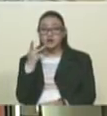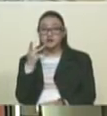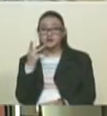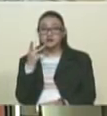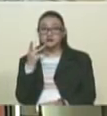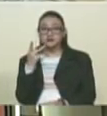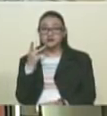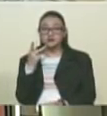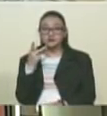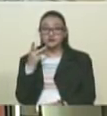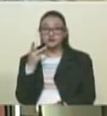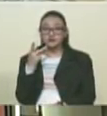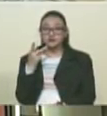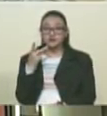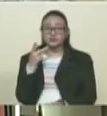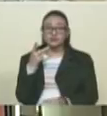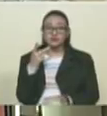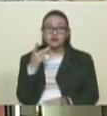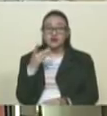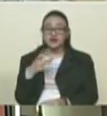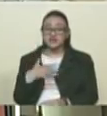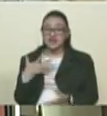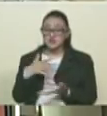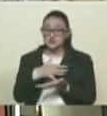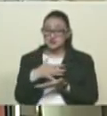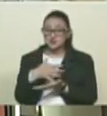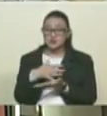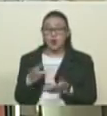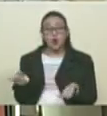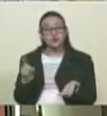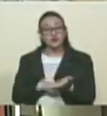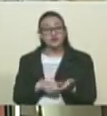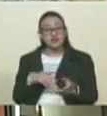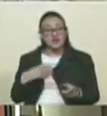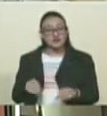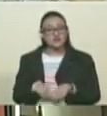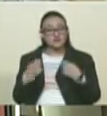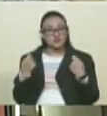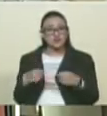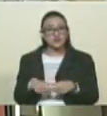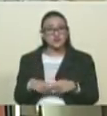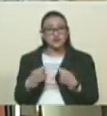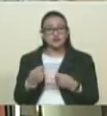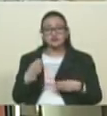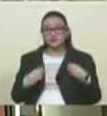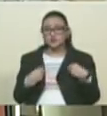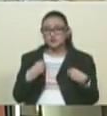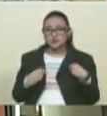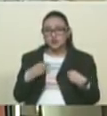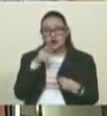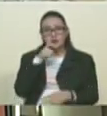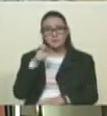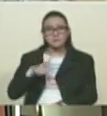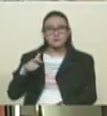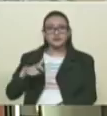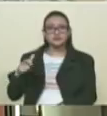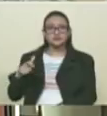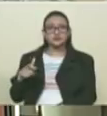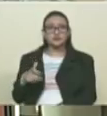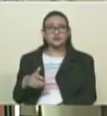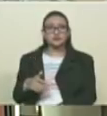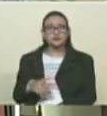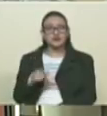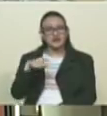están convocando a la desestabilización, a la violencia, a la angustia de la población. Parece que